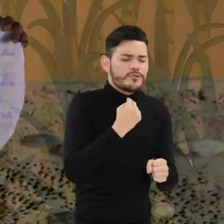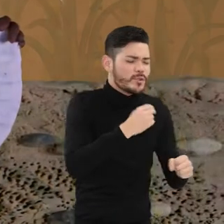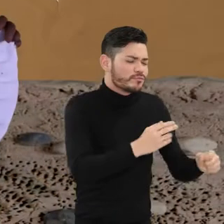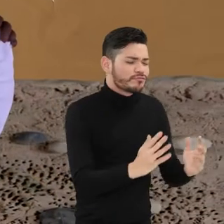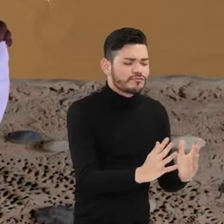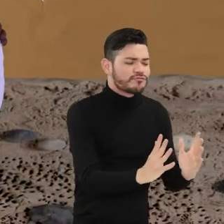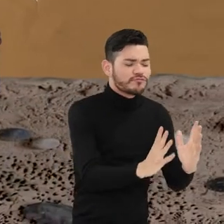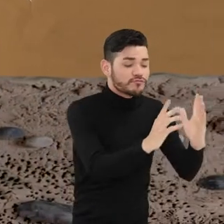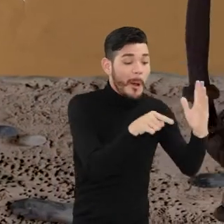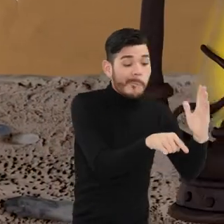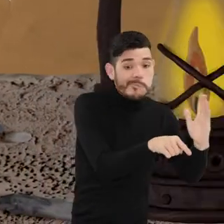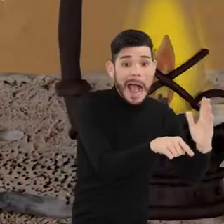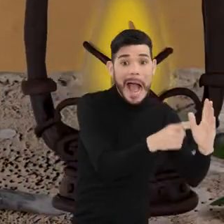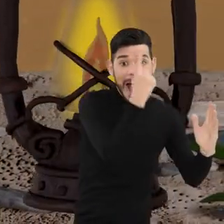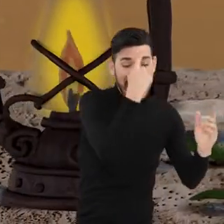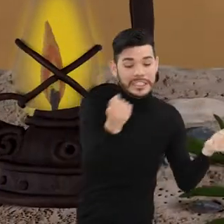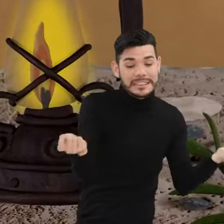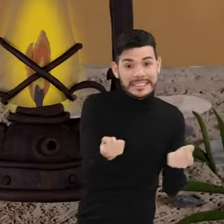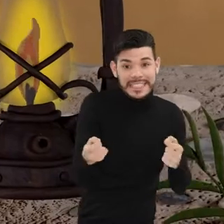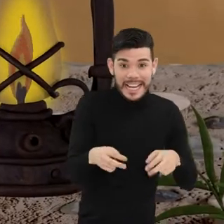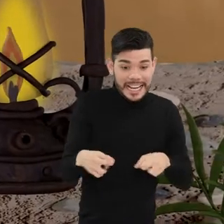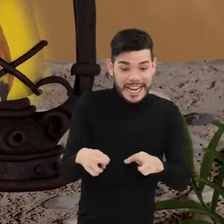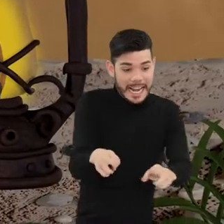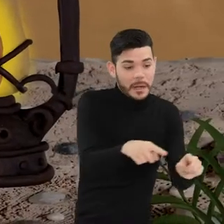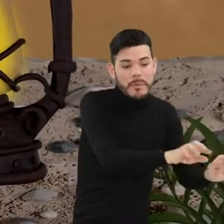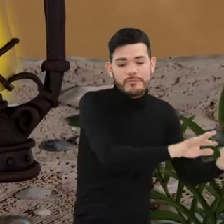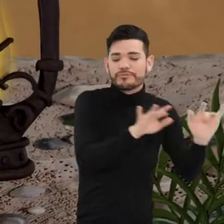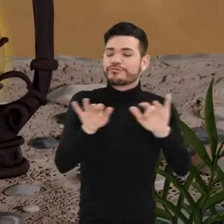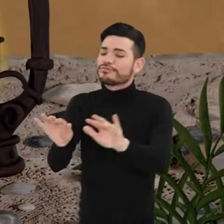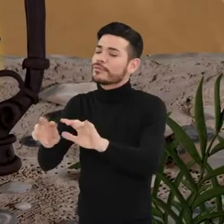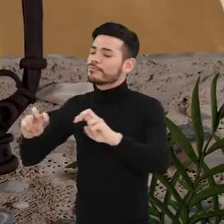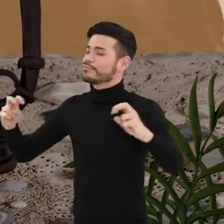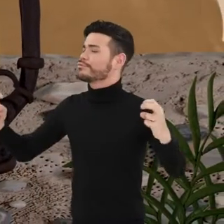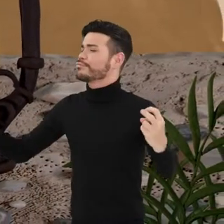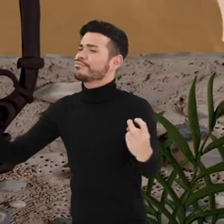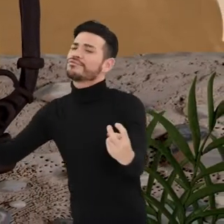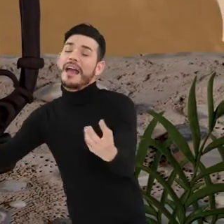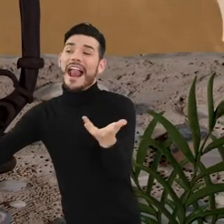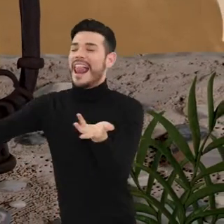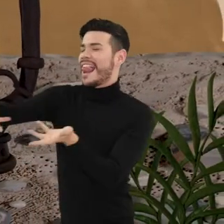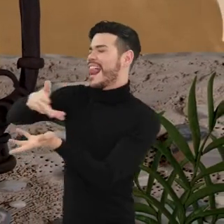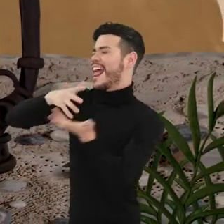se reunían en fiestas patronales que las mujeres amenizaban cantando buyerengue.